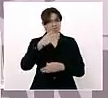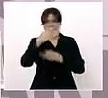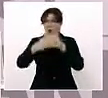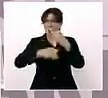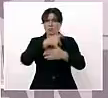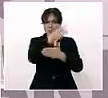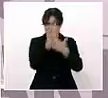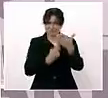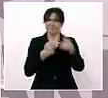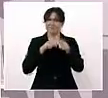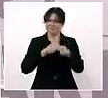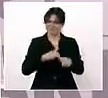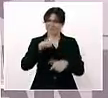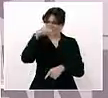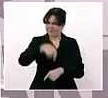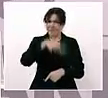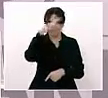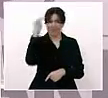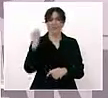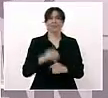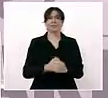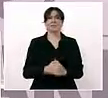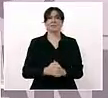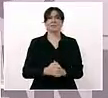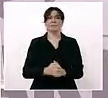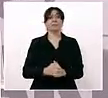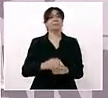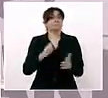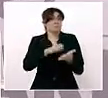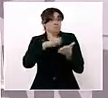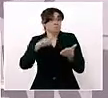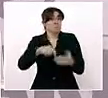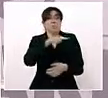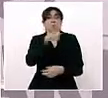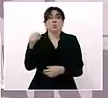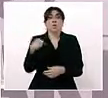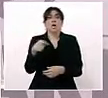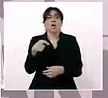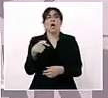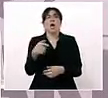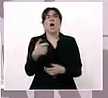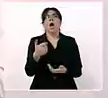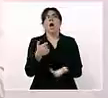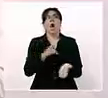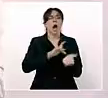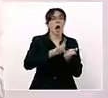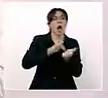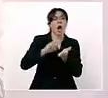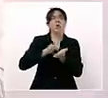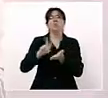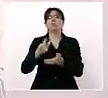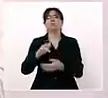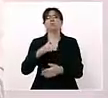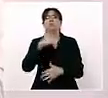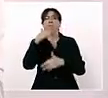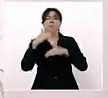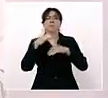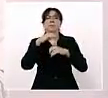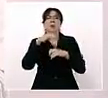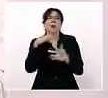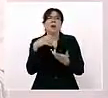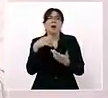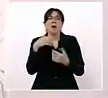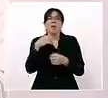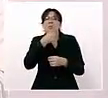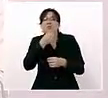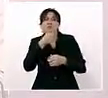y, por ejemplo, las pensiones se van a incrementar, van a recibir más los adultos mayores y ya van a empezar a